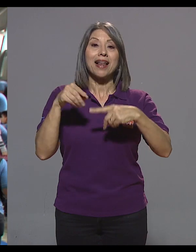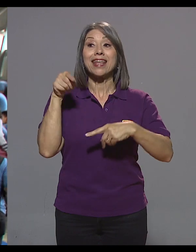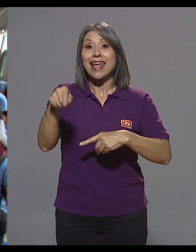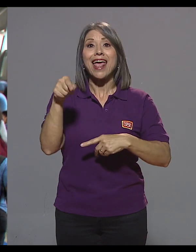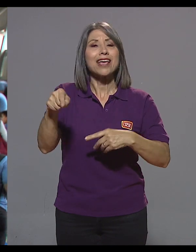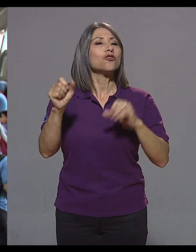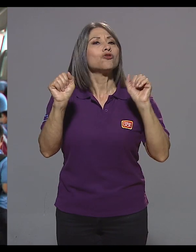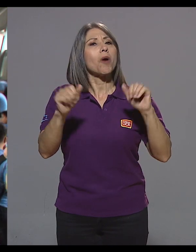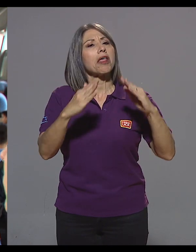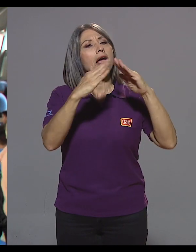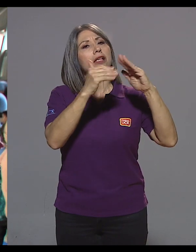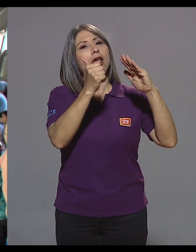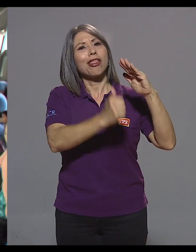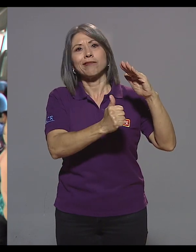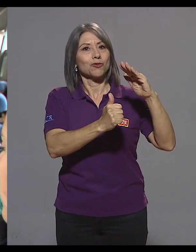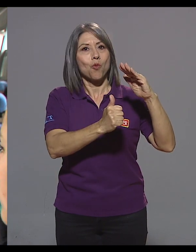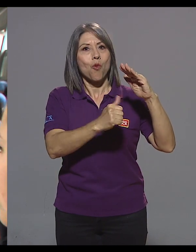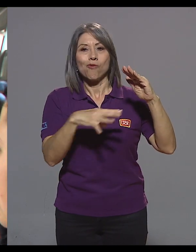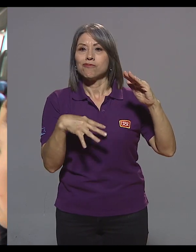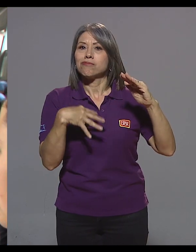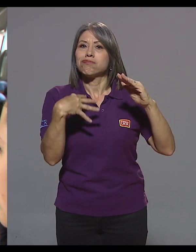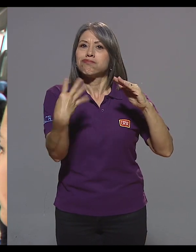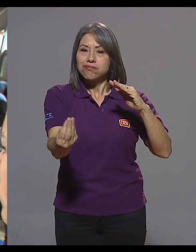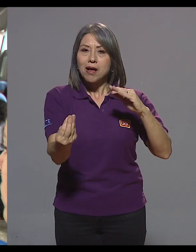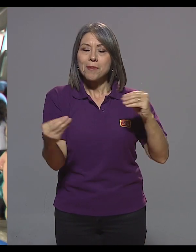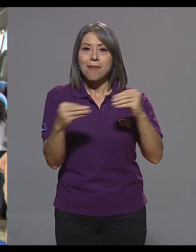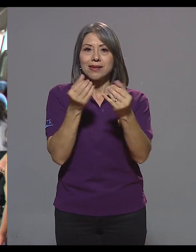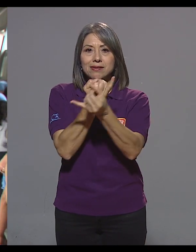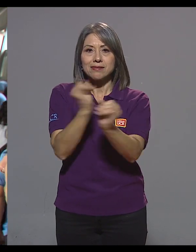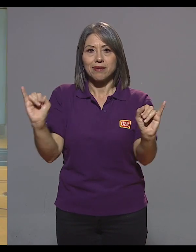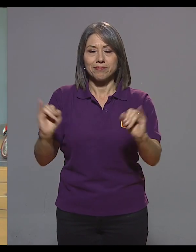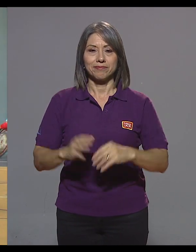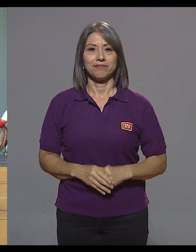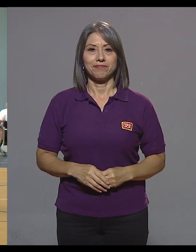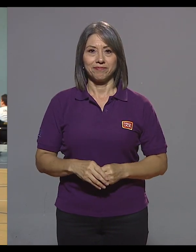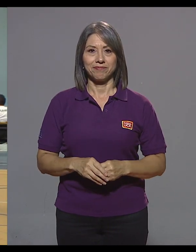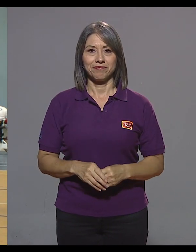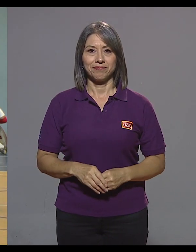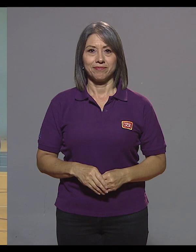una opción de salir de sus casas, que sean más independientes.